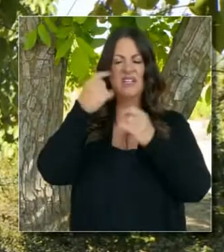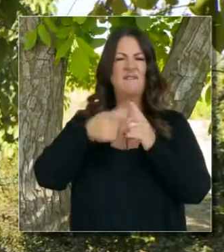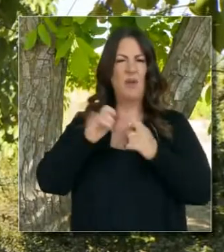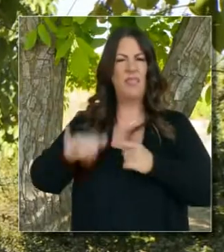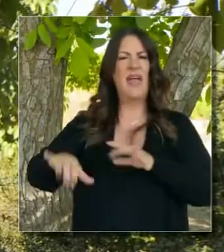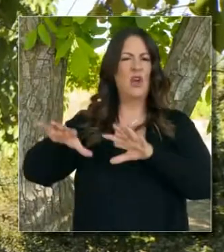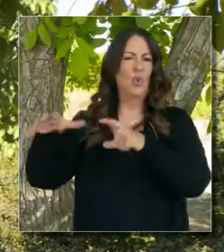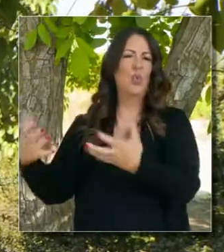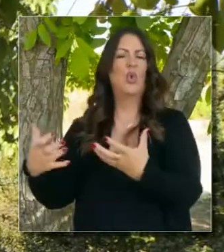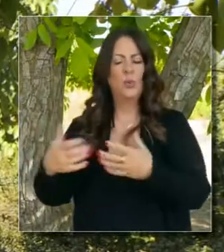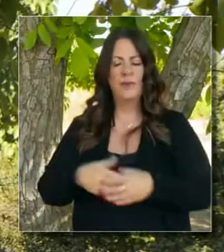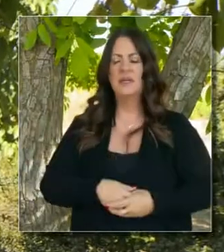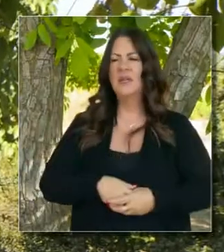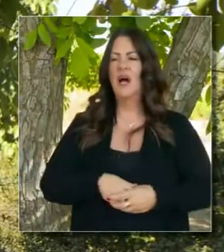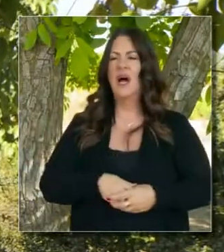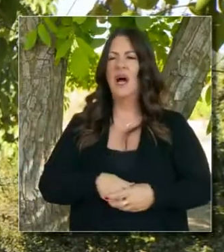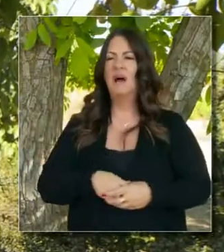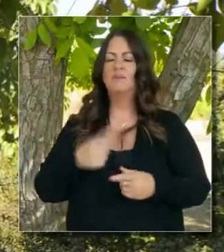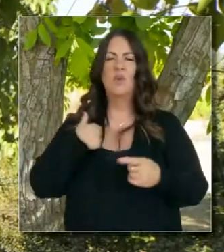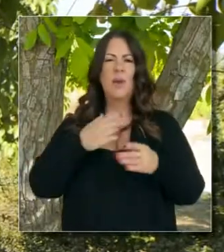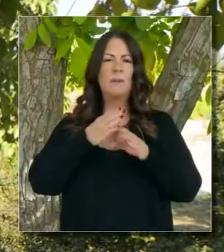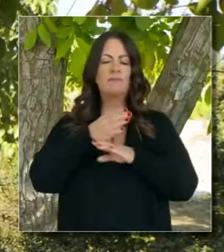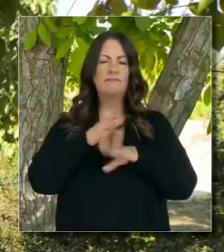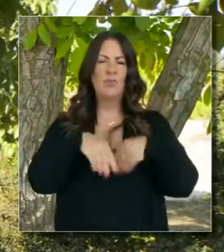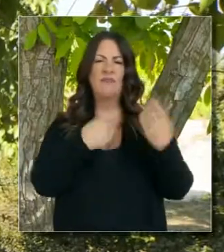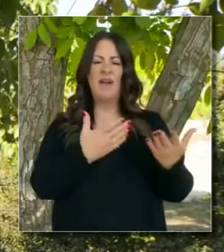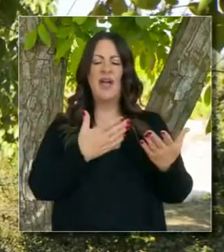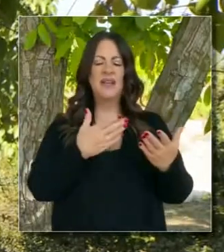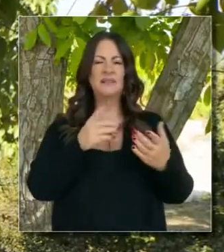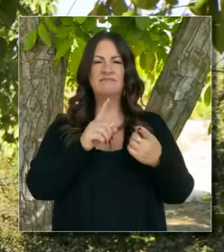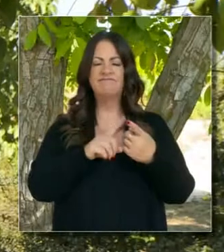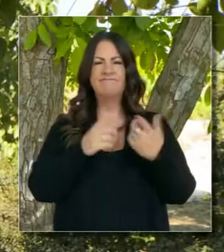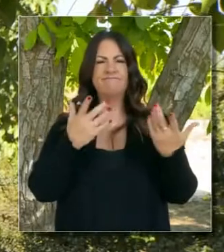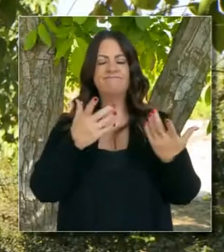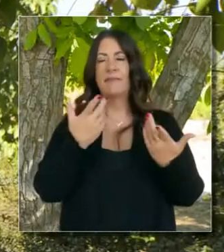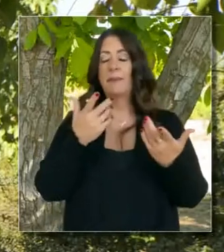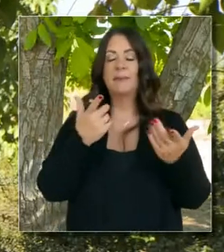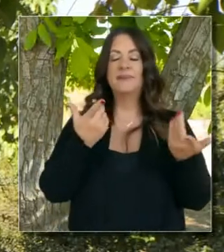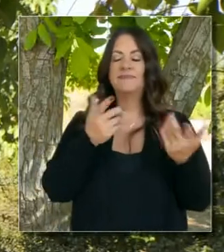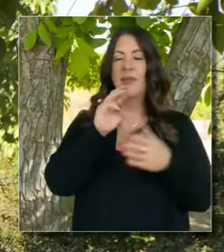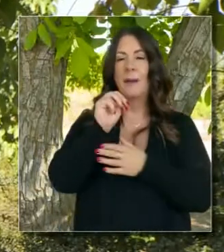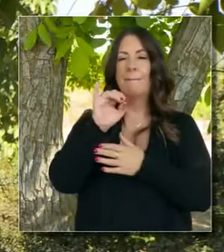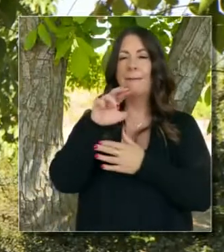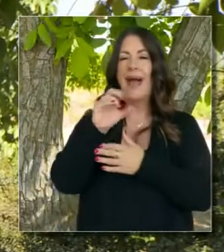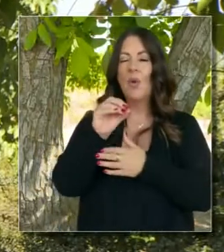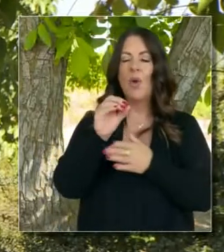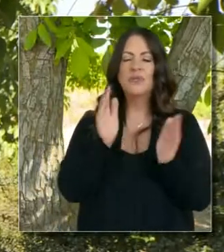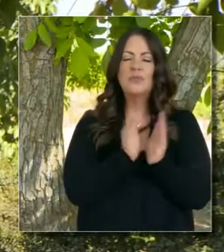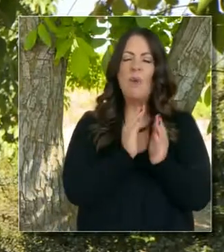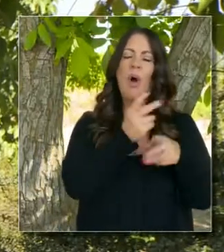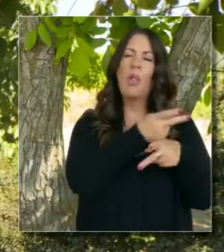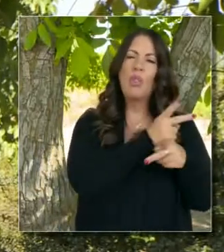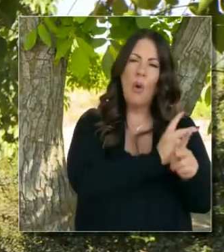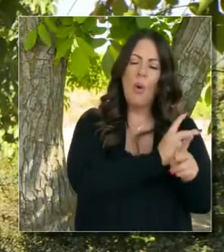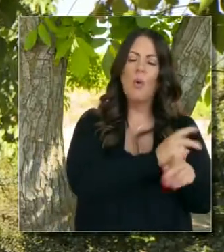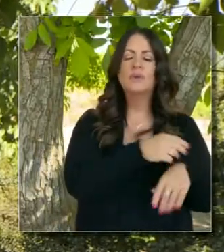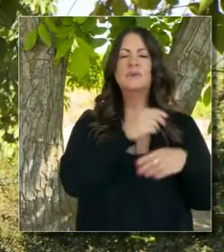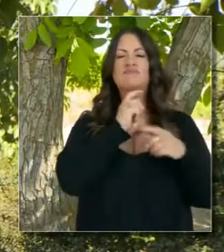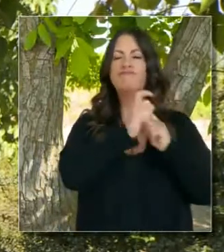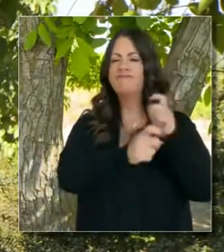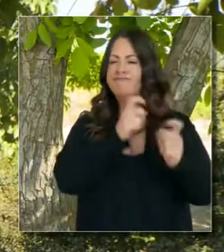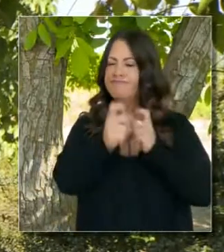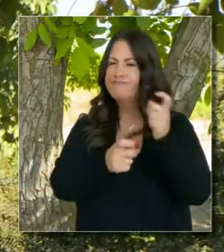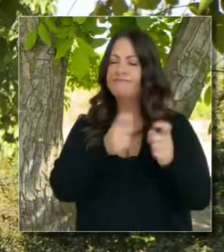fuerza de intervención. Hemos dado más de 100 millones de dólares al Banco I para micropréstamos, para